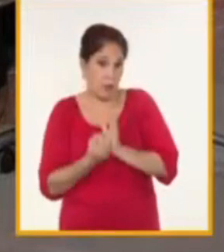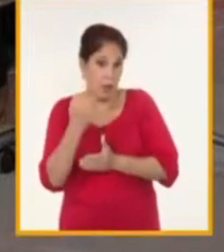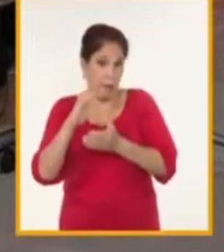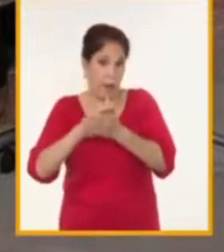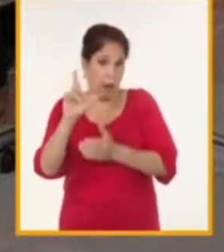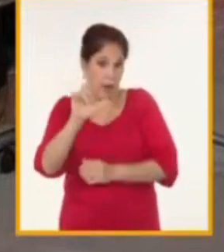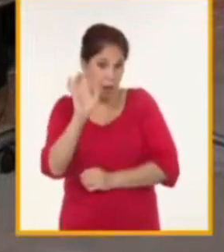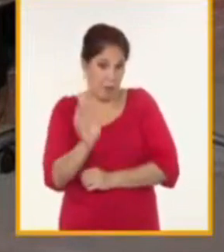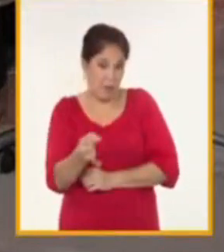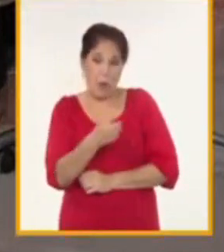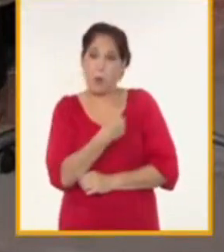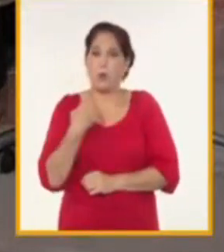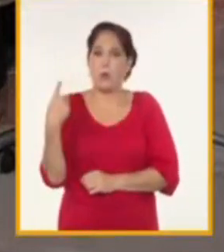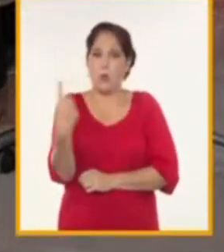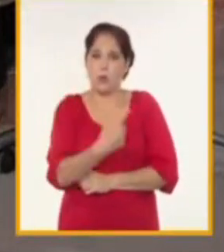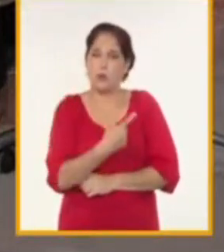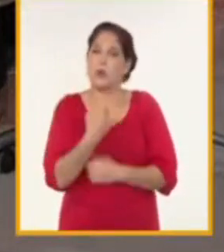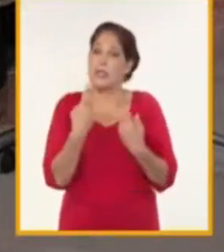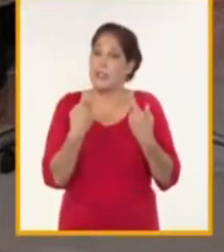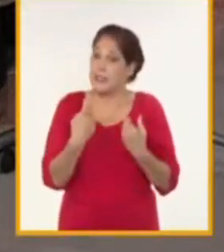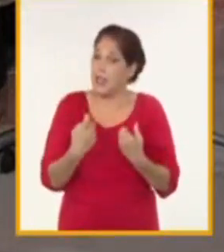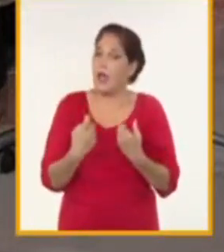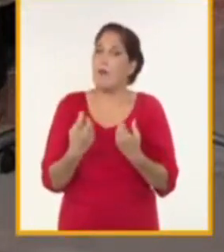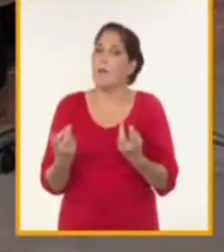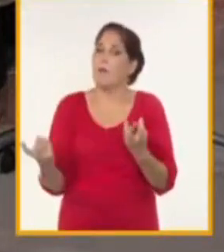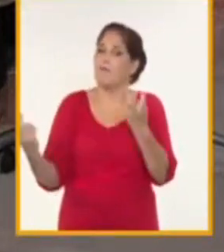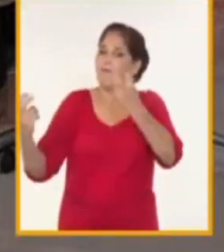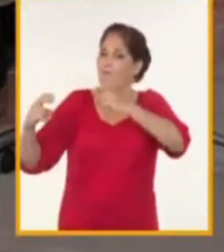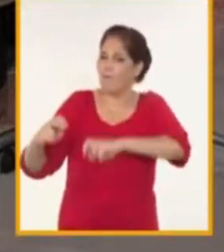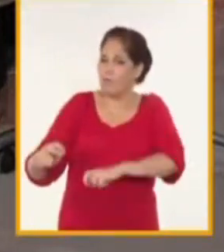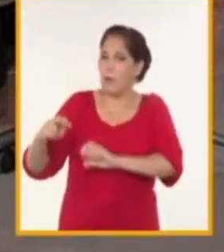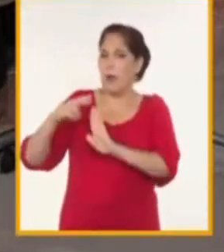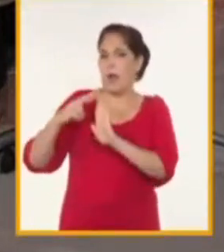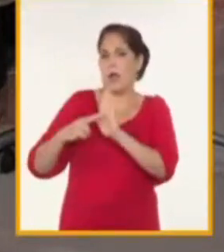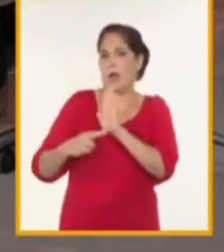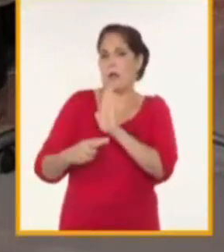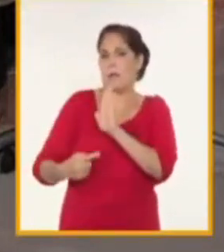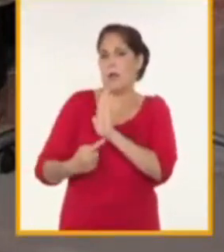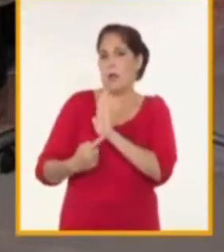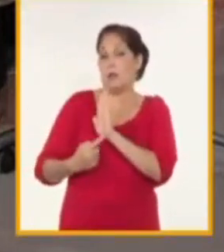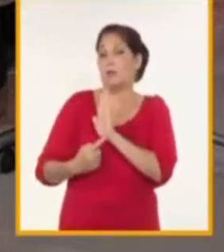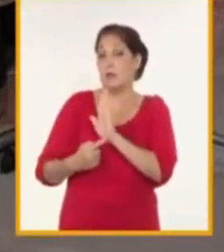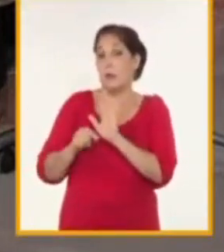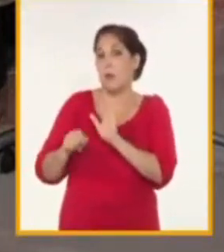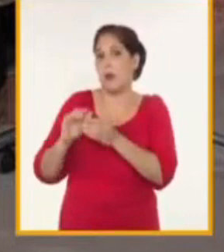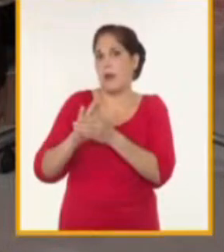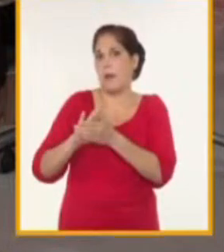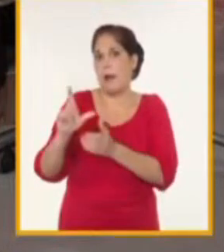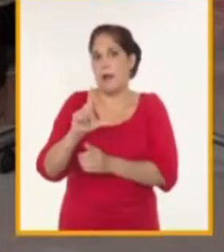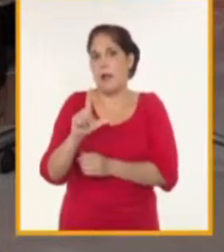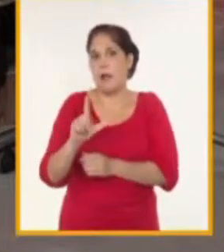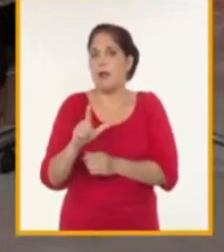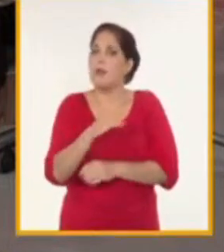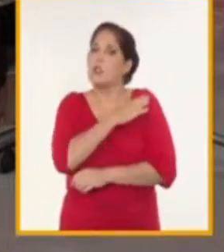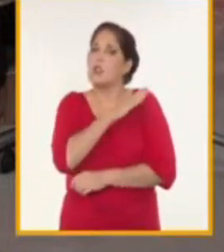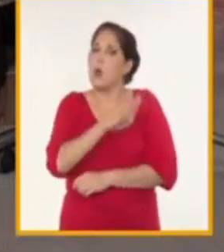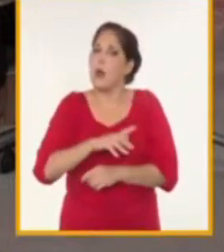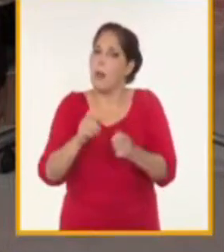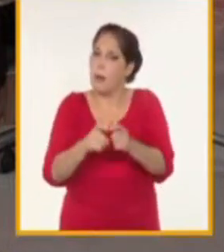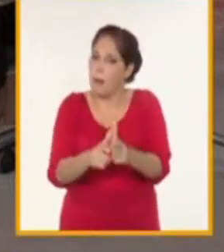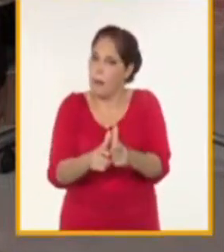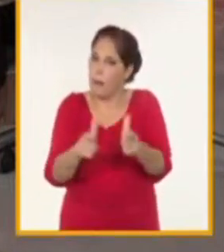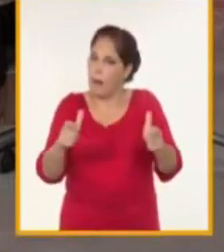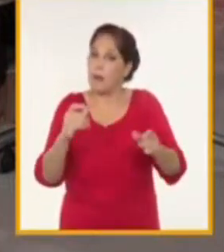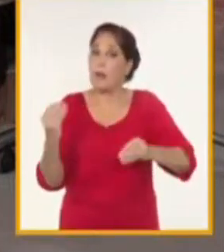zona nosotros requerimos de teniendo en cuenta que las zonas que las zonas crecen y van